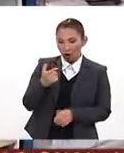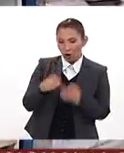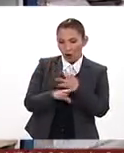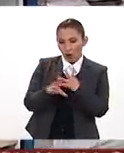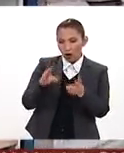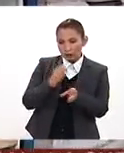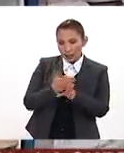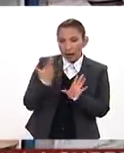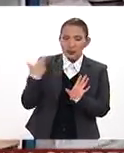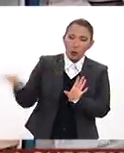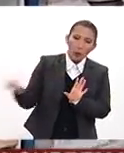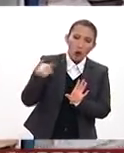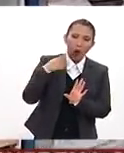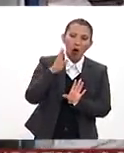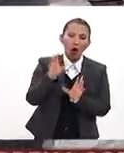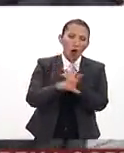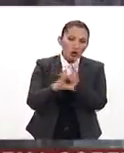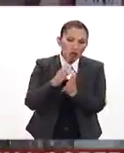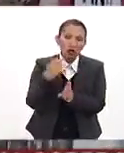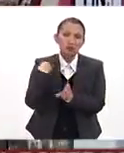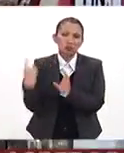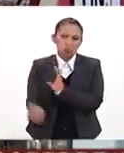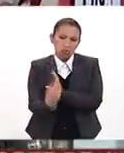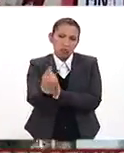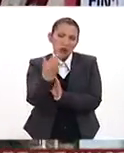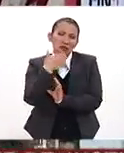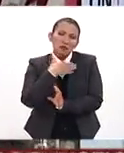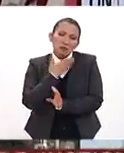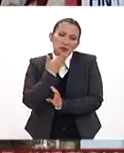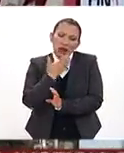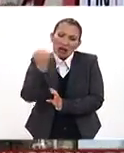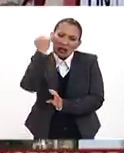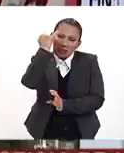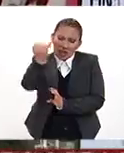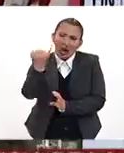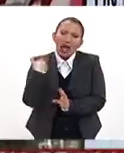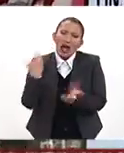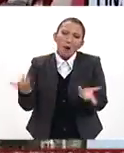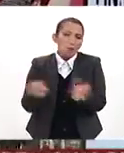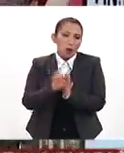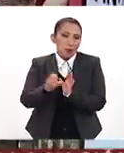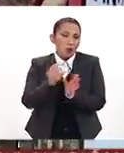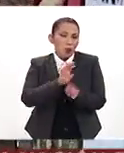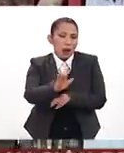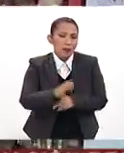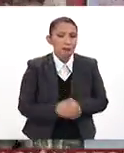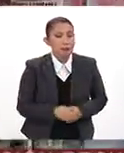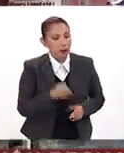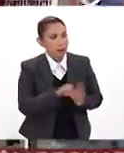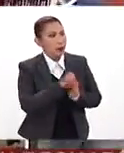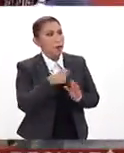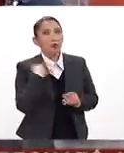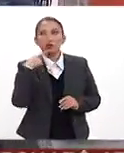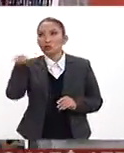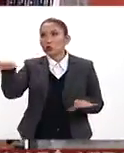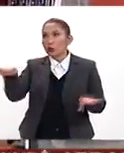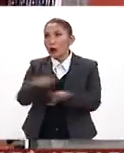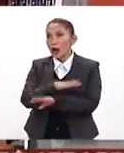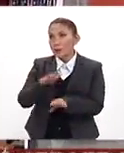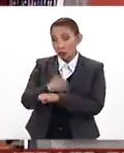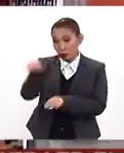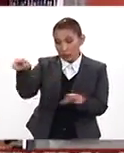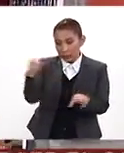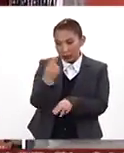son realmente bienes duraderos, nos parece que puede ser una buena idea comprar a meses sin intereses. cuáles? Mira, por ejemplo, quizá si vas a cambiar, si